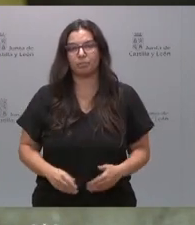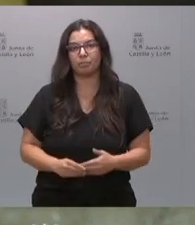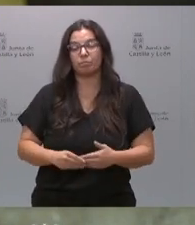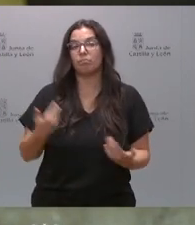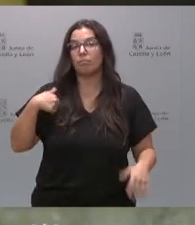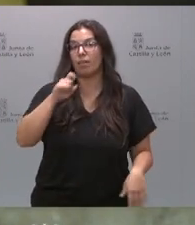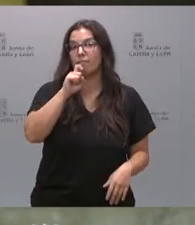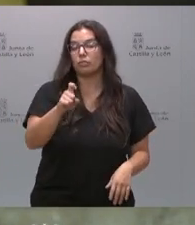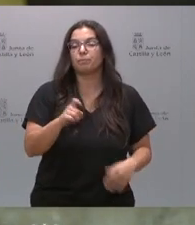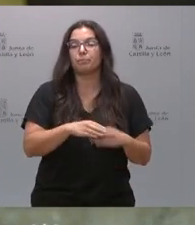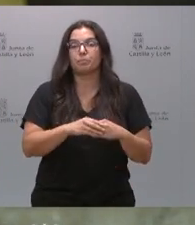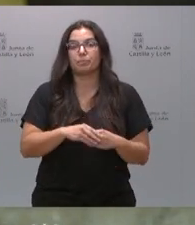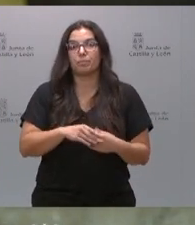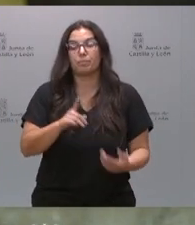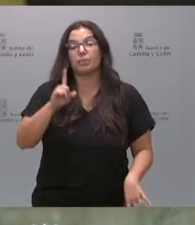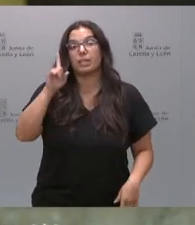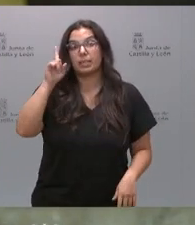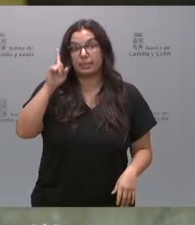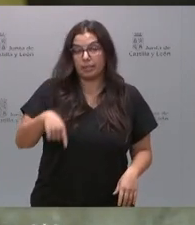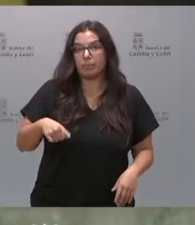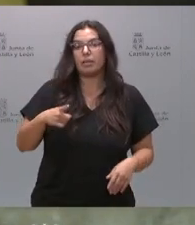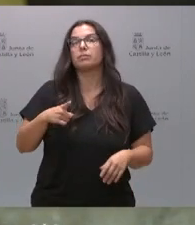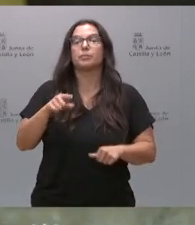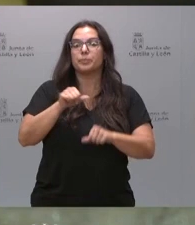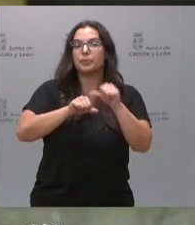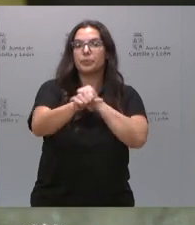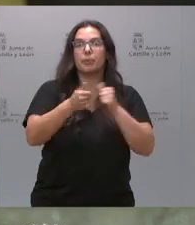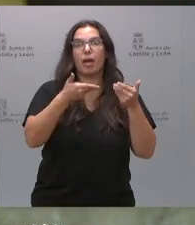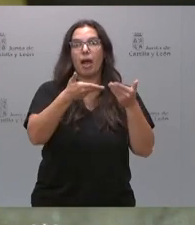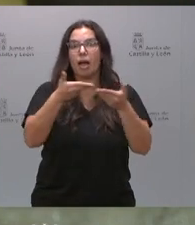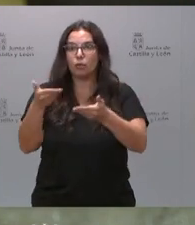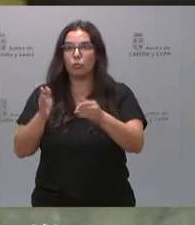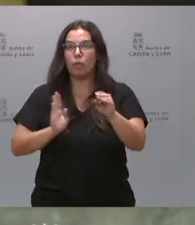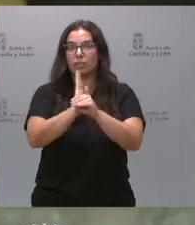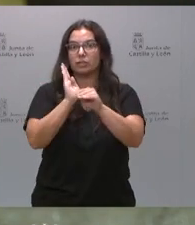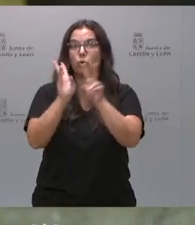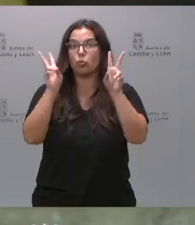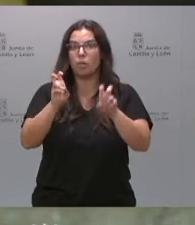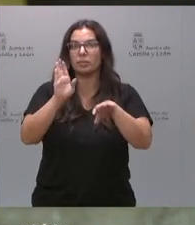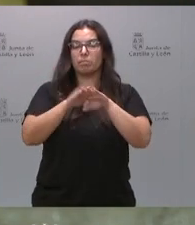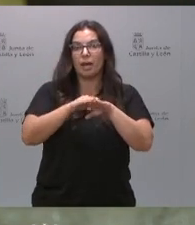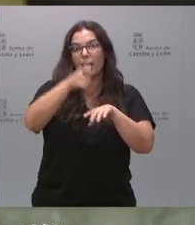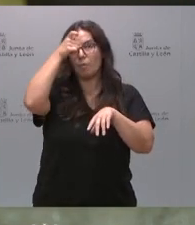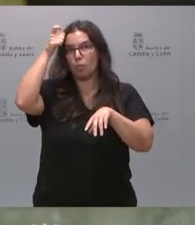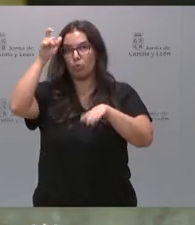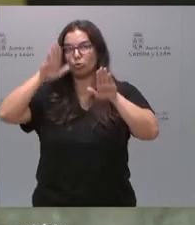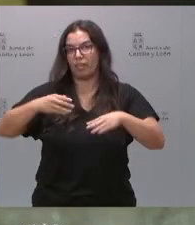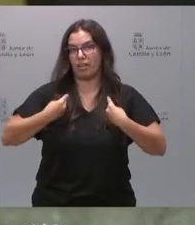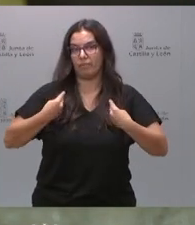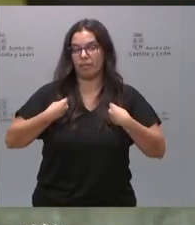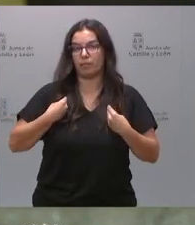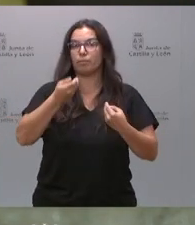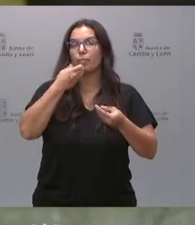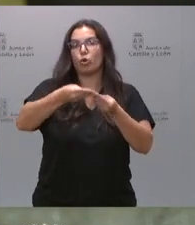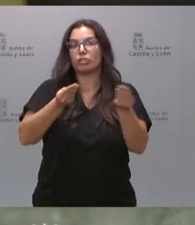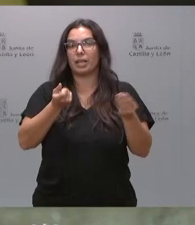avanzo que también habrá nuevas ayudas para vivir en nuestros pueblos. Un cheque de mil euros